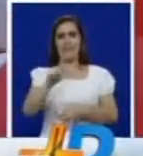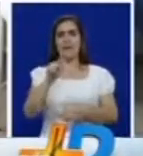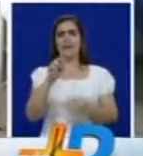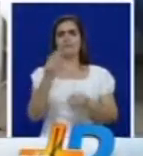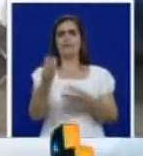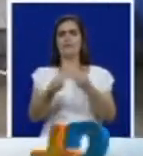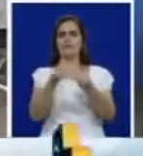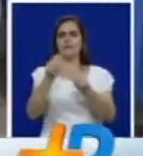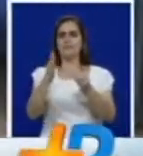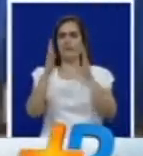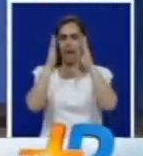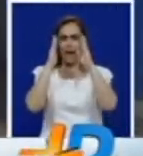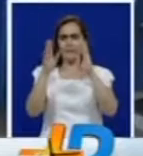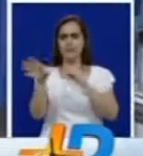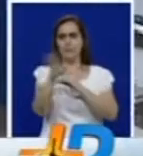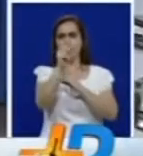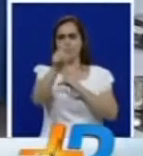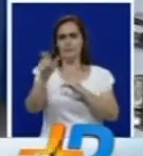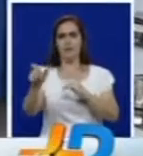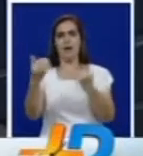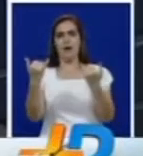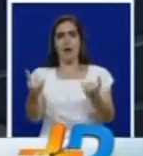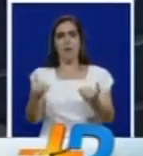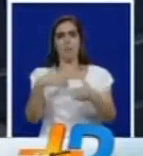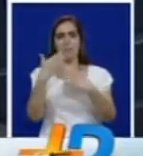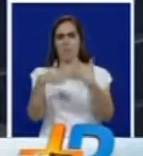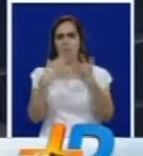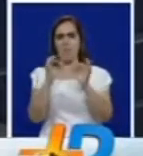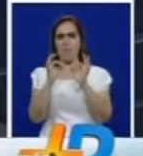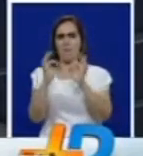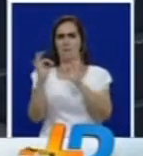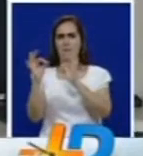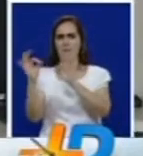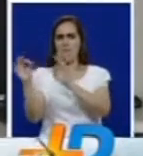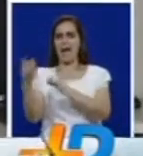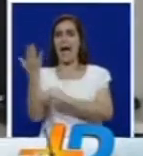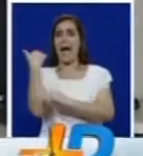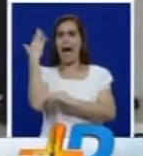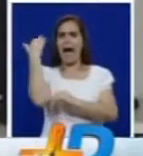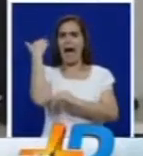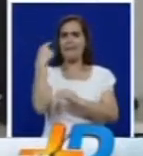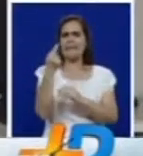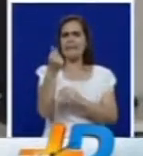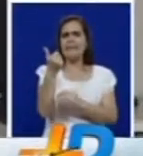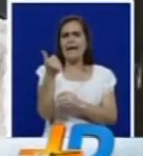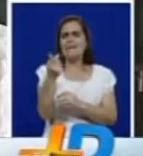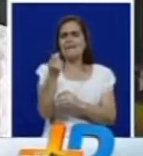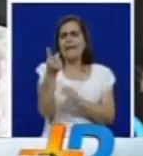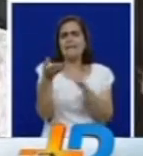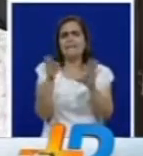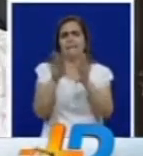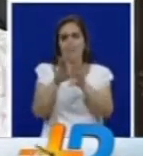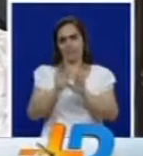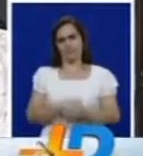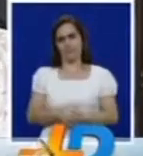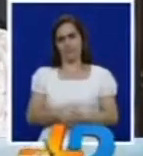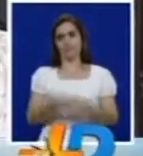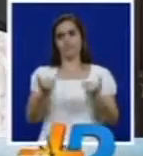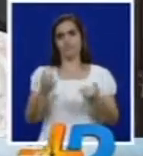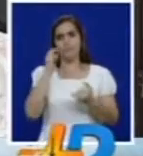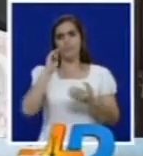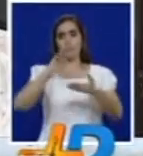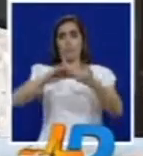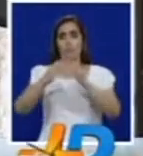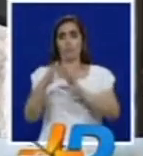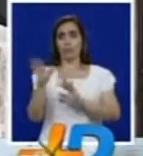nivel que atiende a esta población haya superado la difícil situación que hace pocos meses estuvo a punto de cerrarlo toda la comunidad hemos visto en cuatro